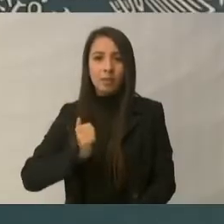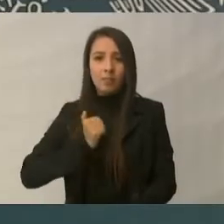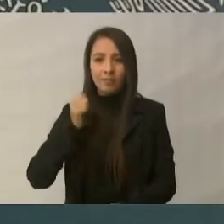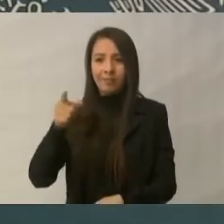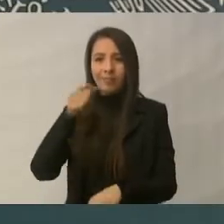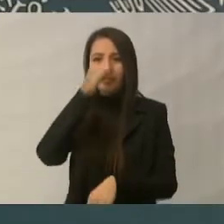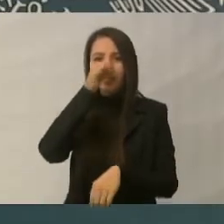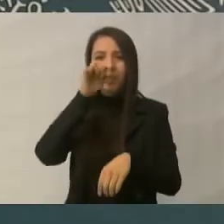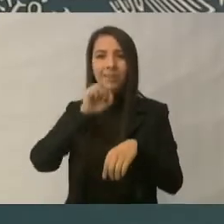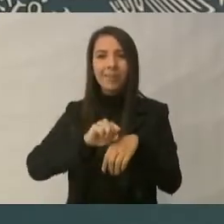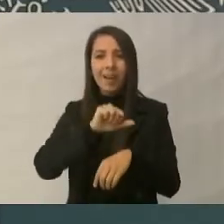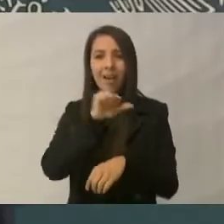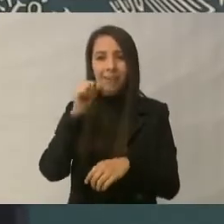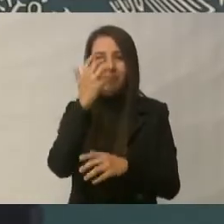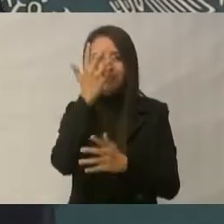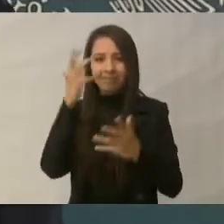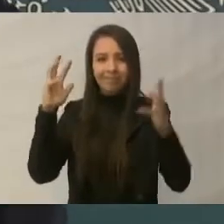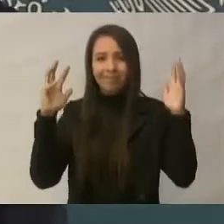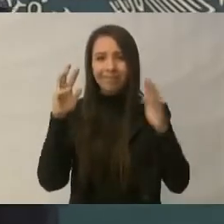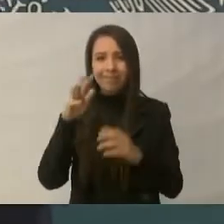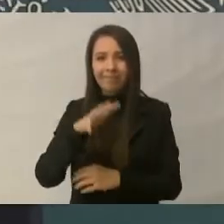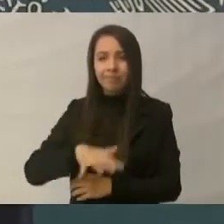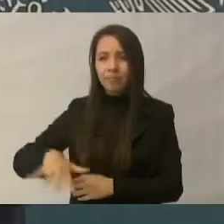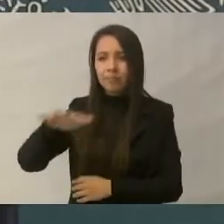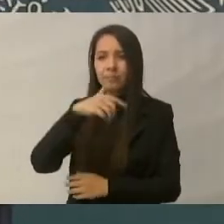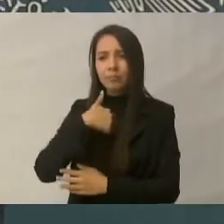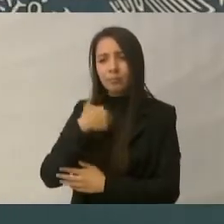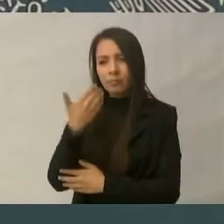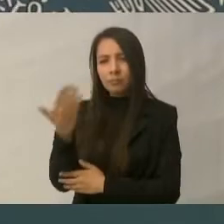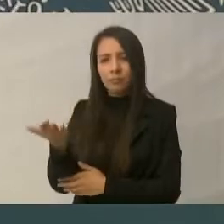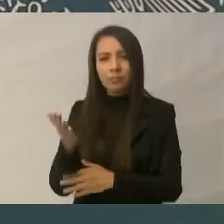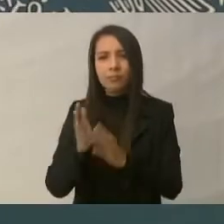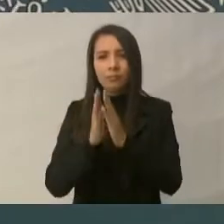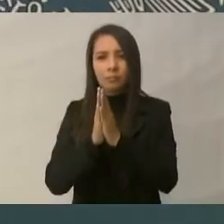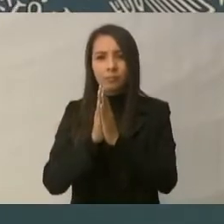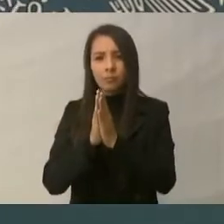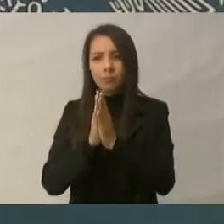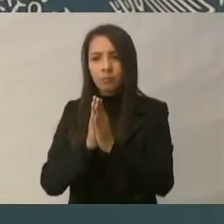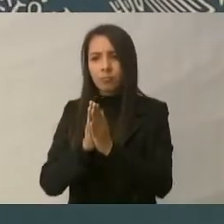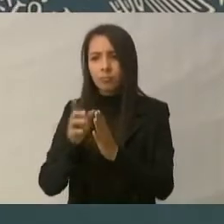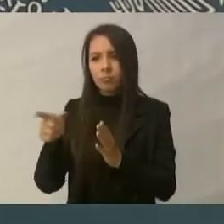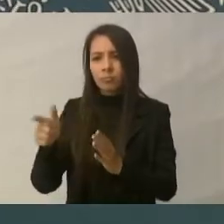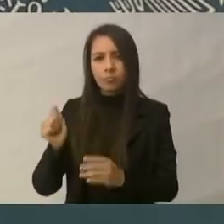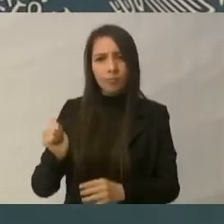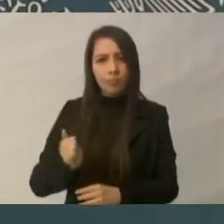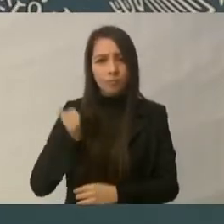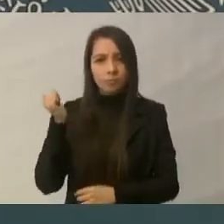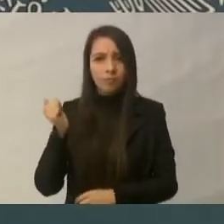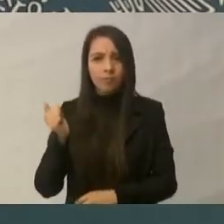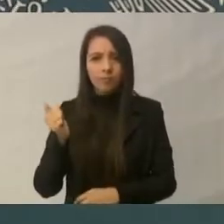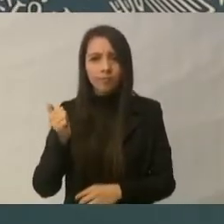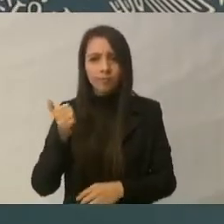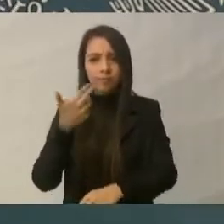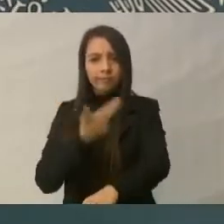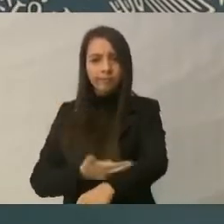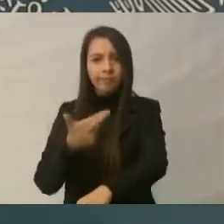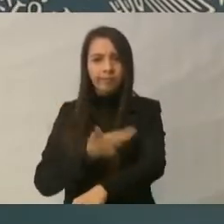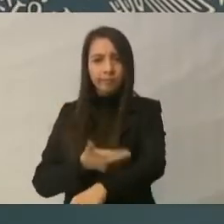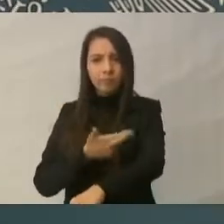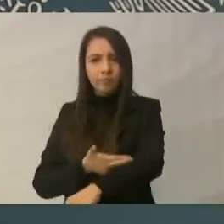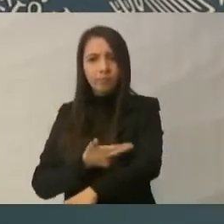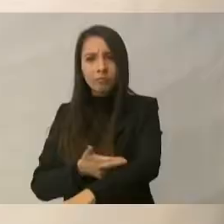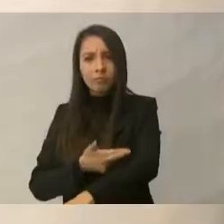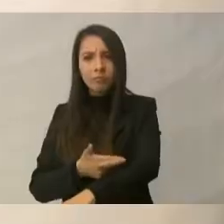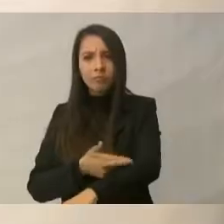que actúe para que de conformidad con la ley se resuelva en definitiva